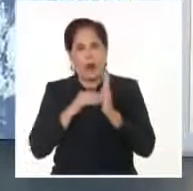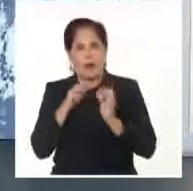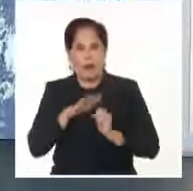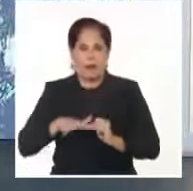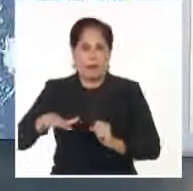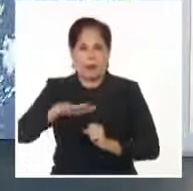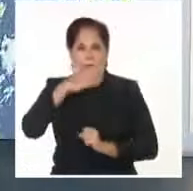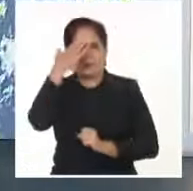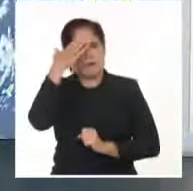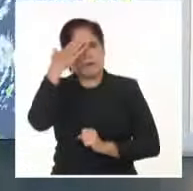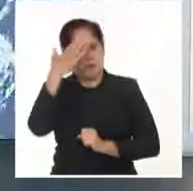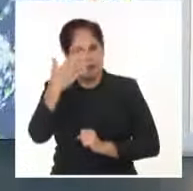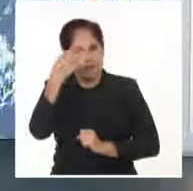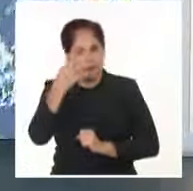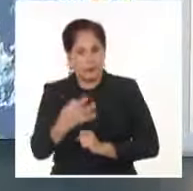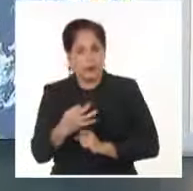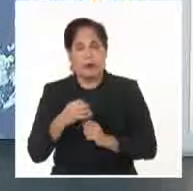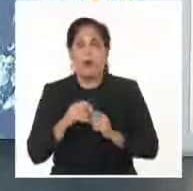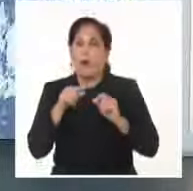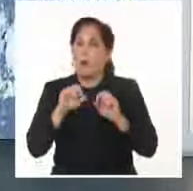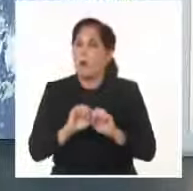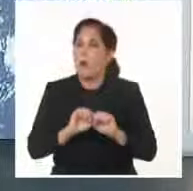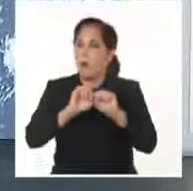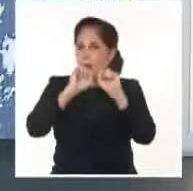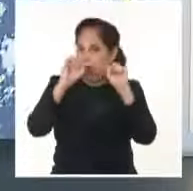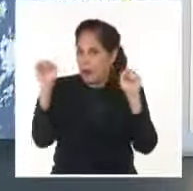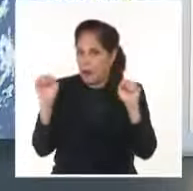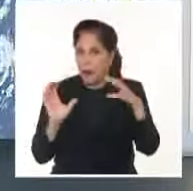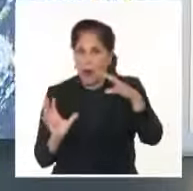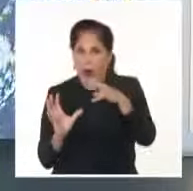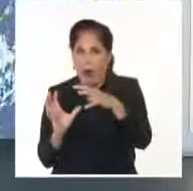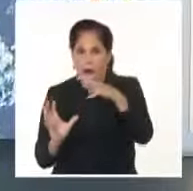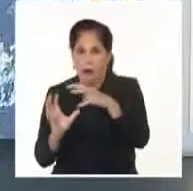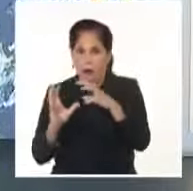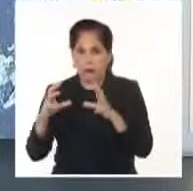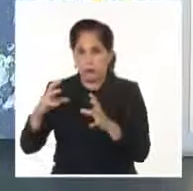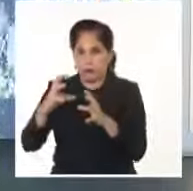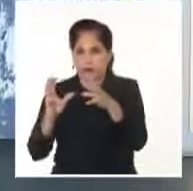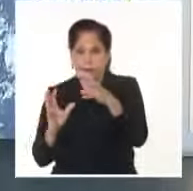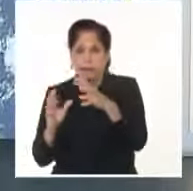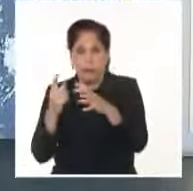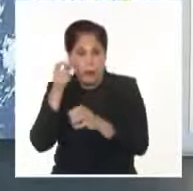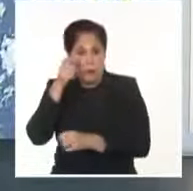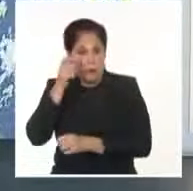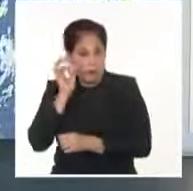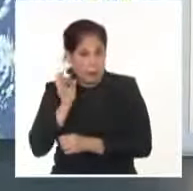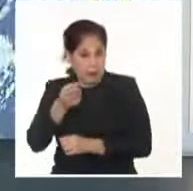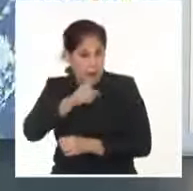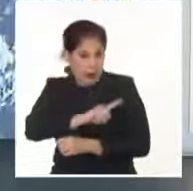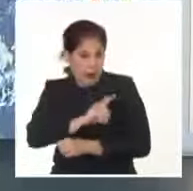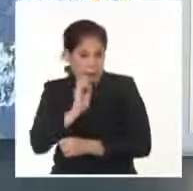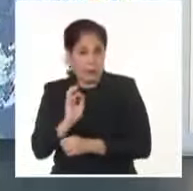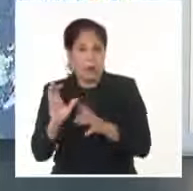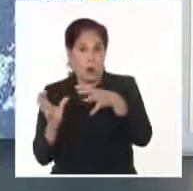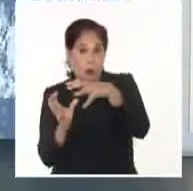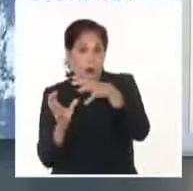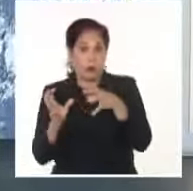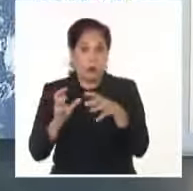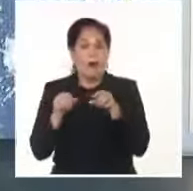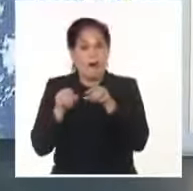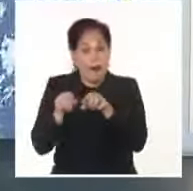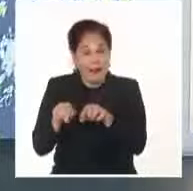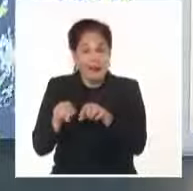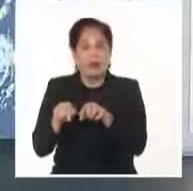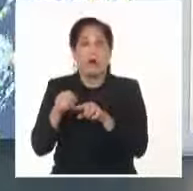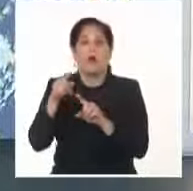gracias Abdiel. Efectivamente, durante la mañana de hoy el área de bajas presiones que estamos dándole seguimiento desde la jornada de ayer se convirtió en la depresión tropical